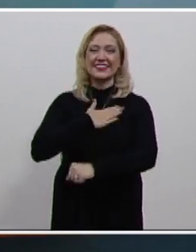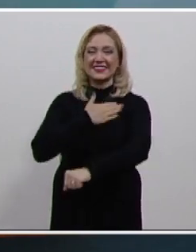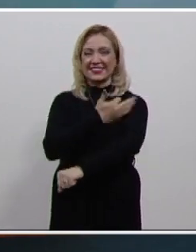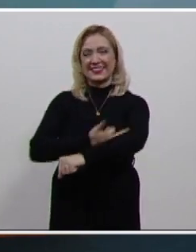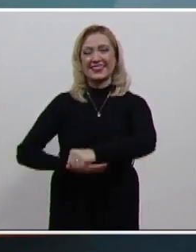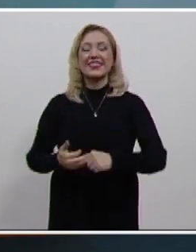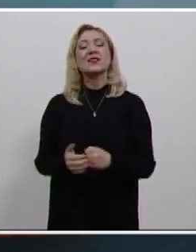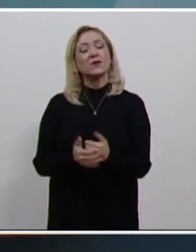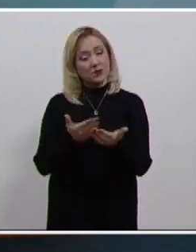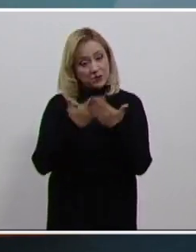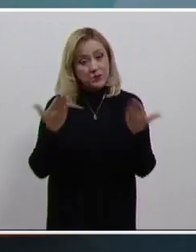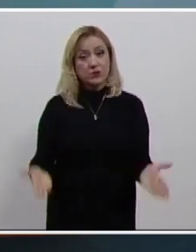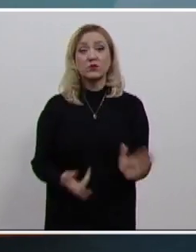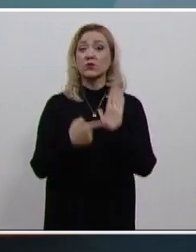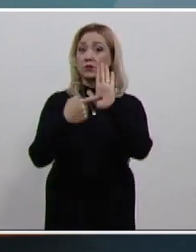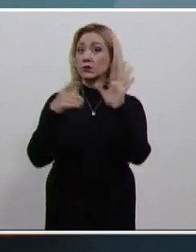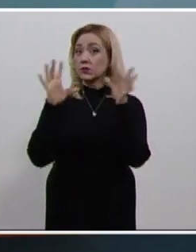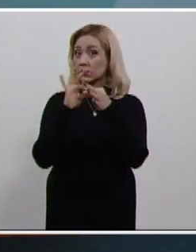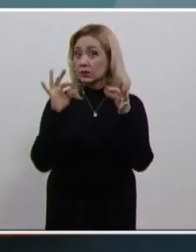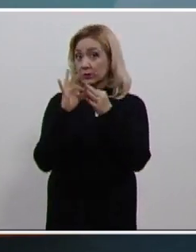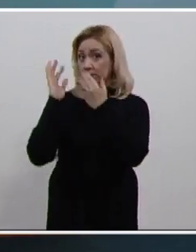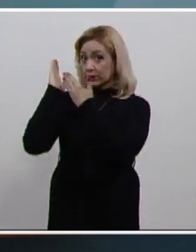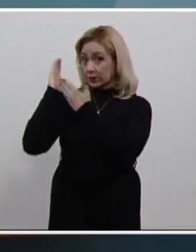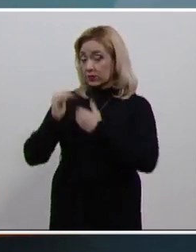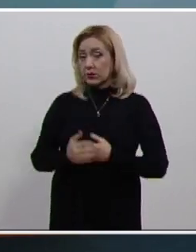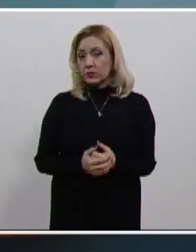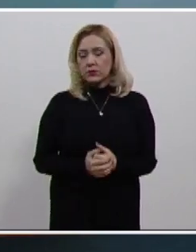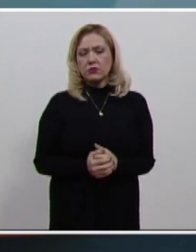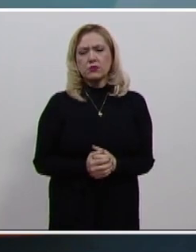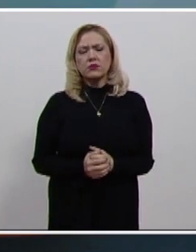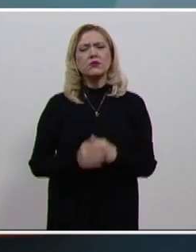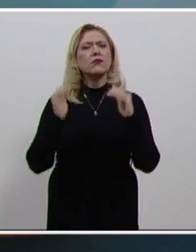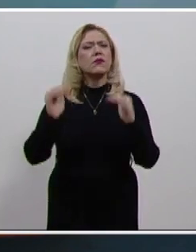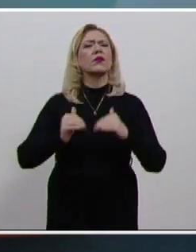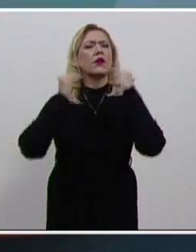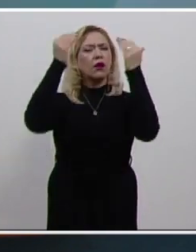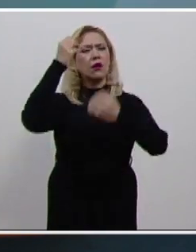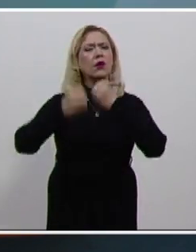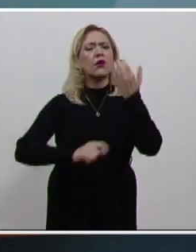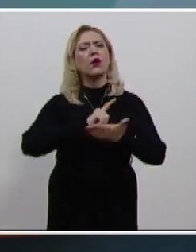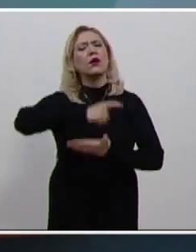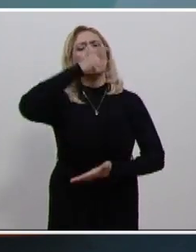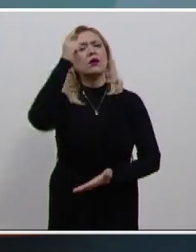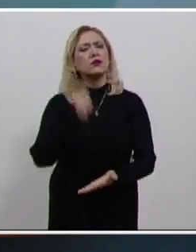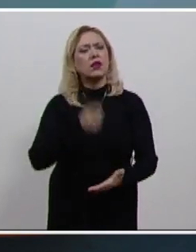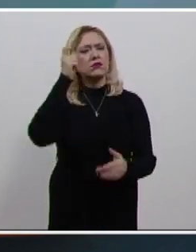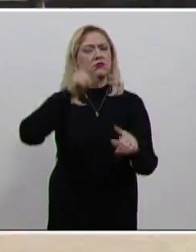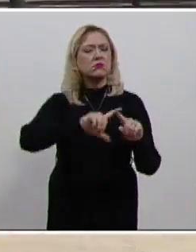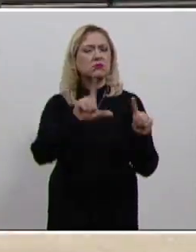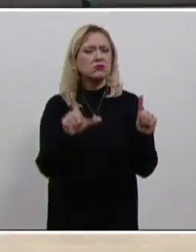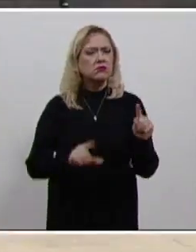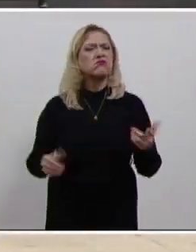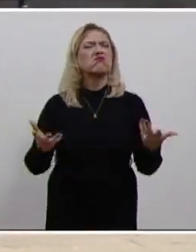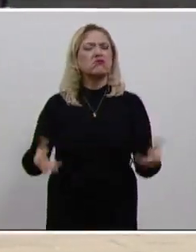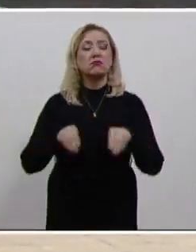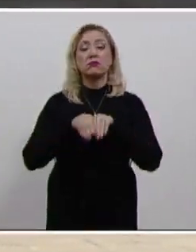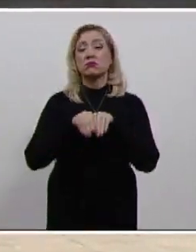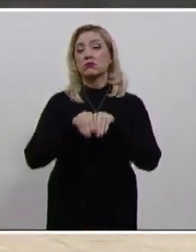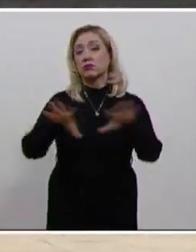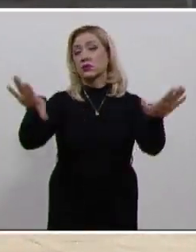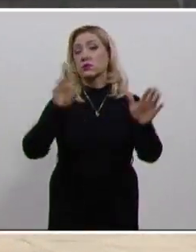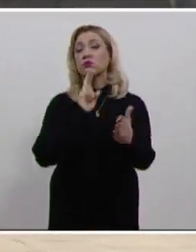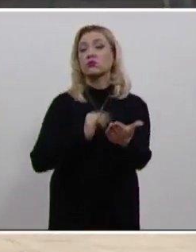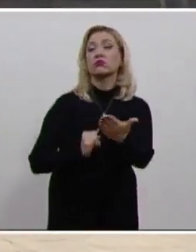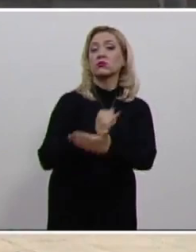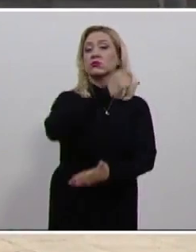vámonos con toda la información la Suprema Corte de Justicia de la Nación publicó la sentencia del